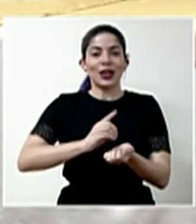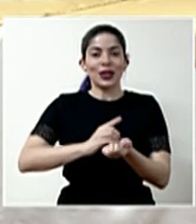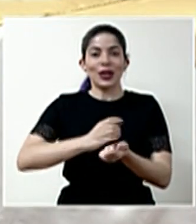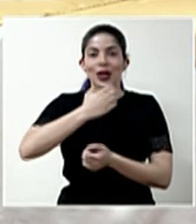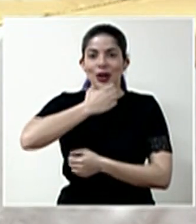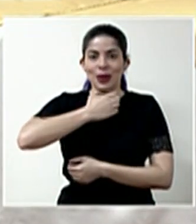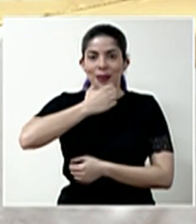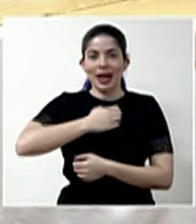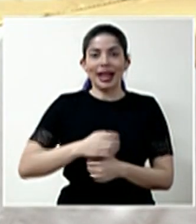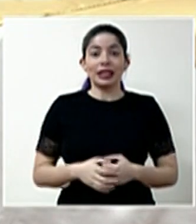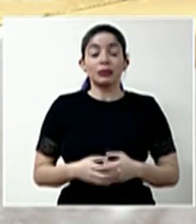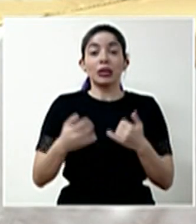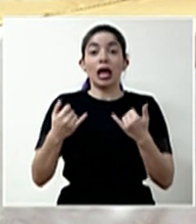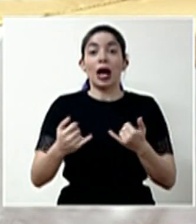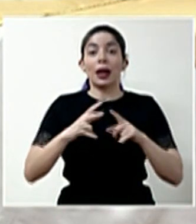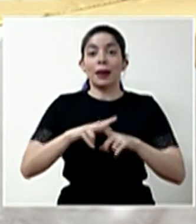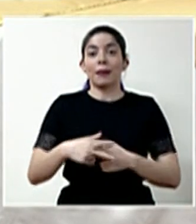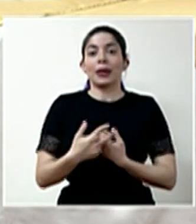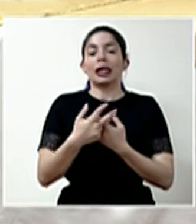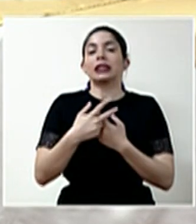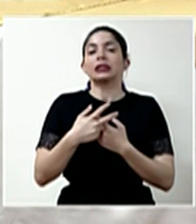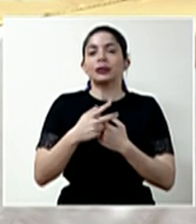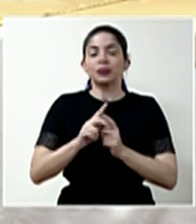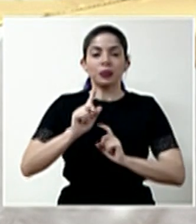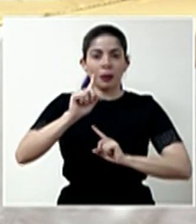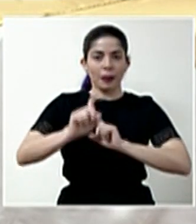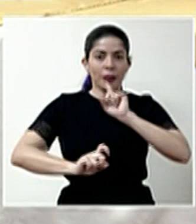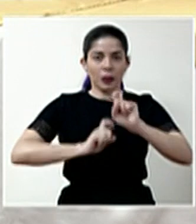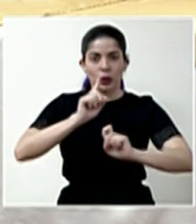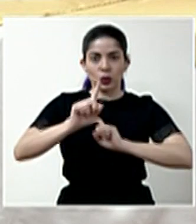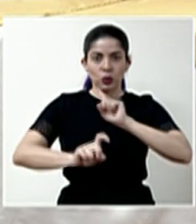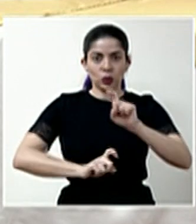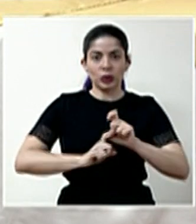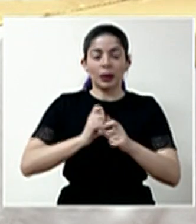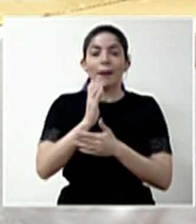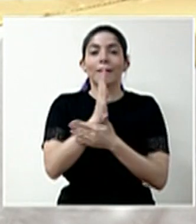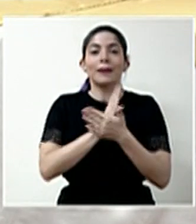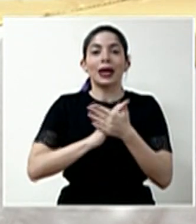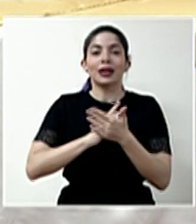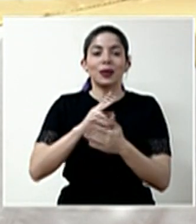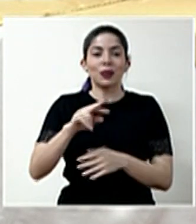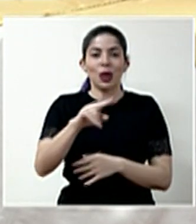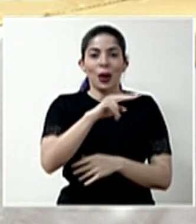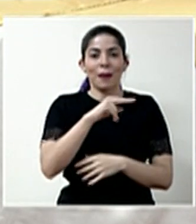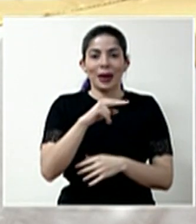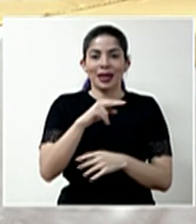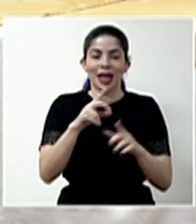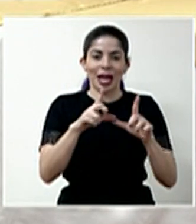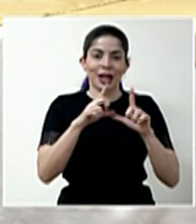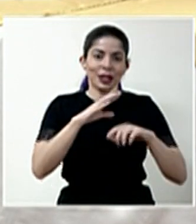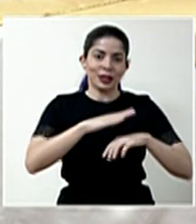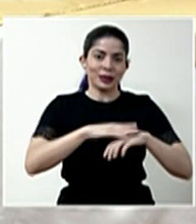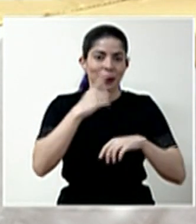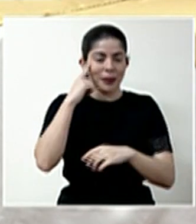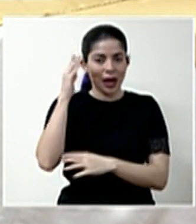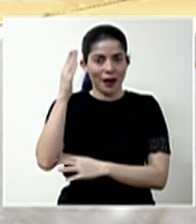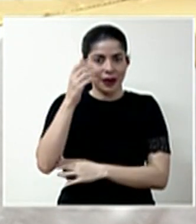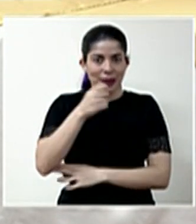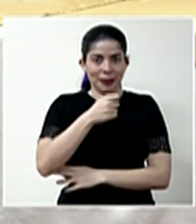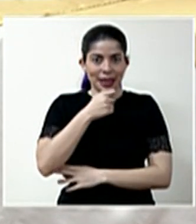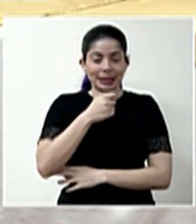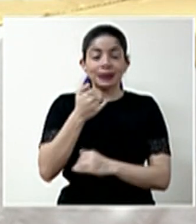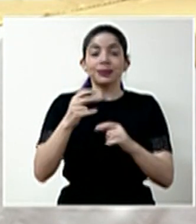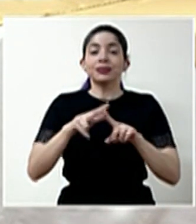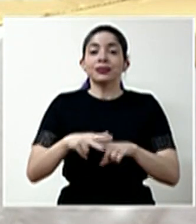Román Macaya, vamos a iniciar con el periodo de consultas por parte de los colegas que se acreditaron para las conferencias de prensa.